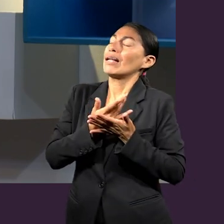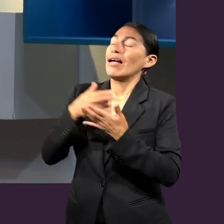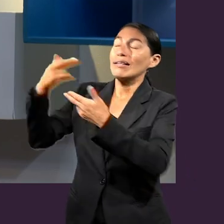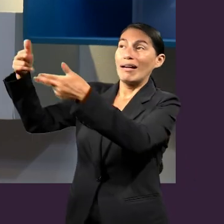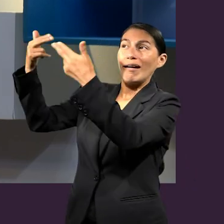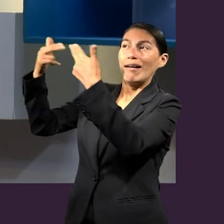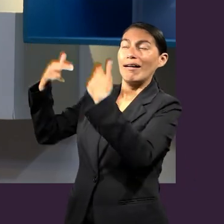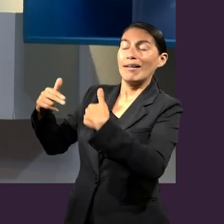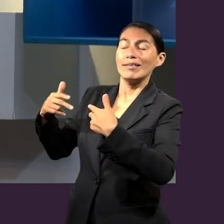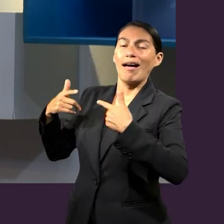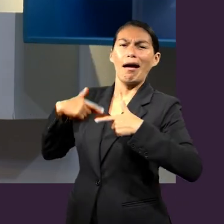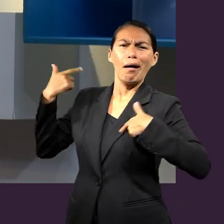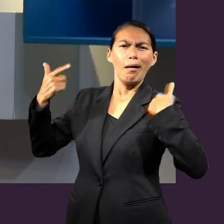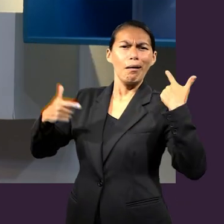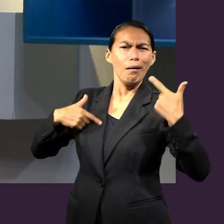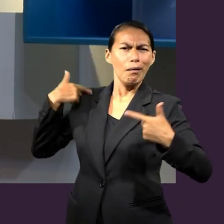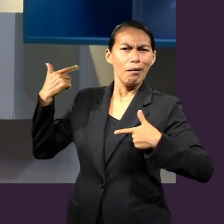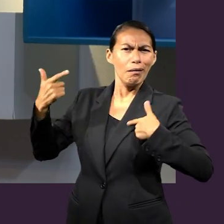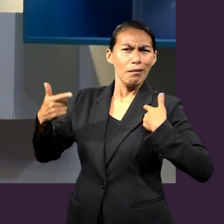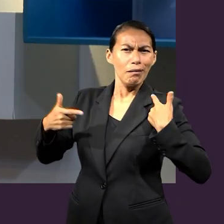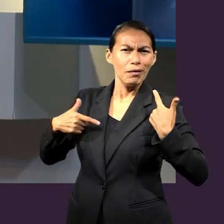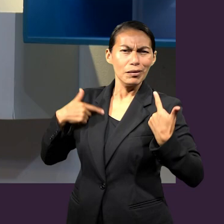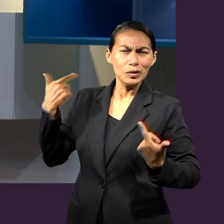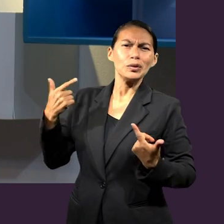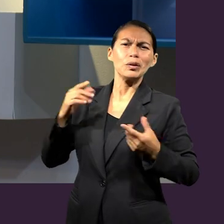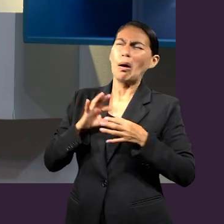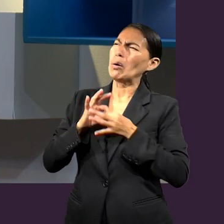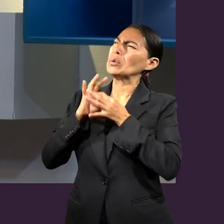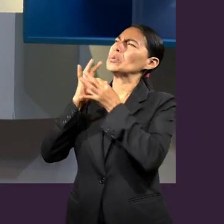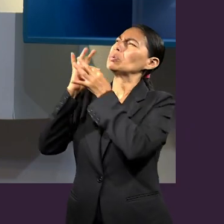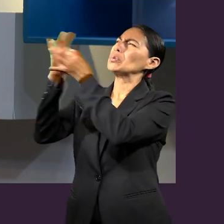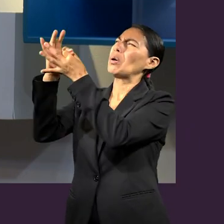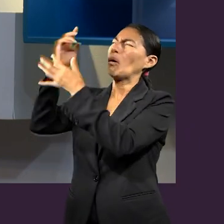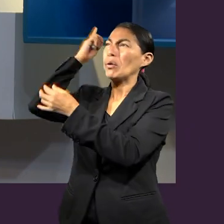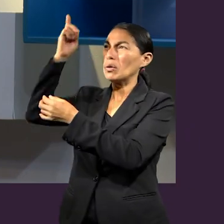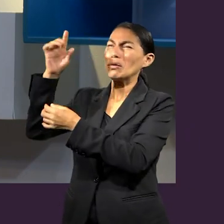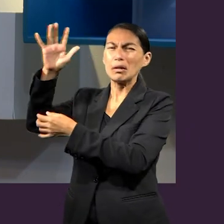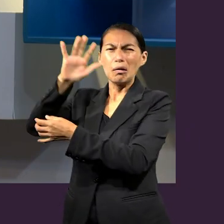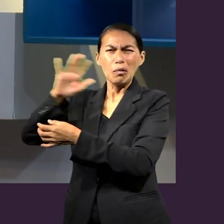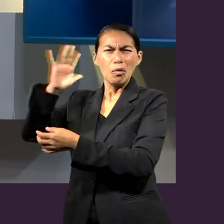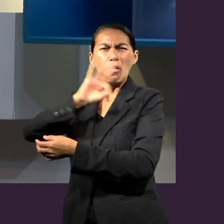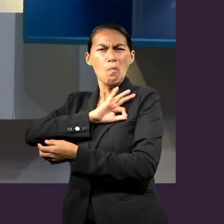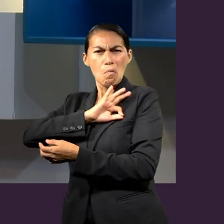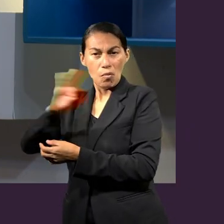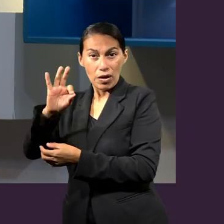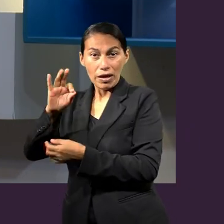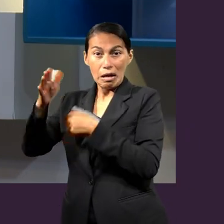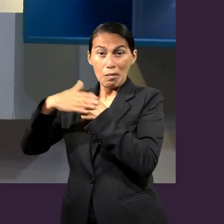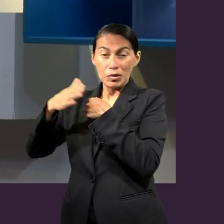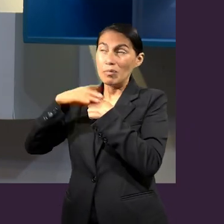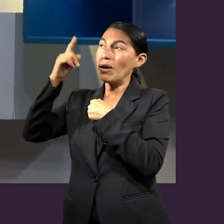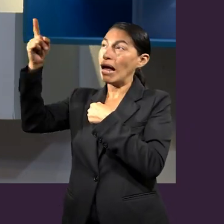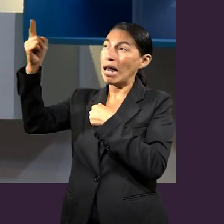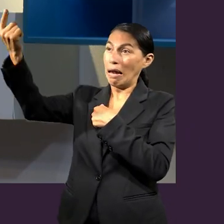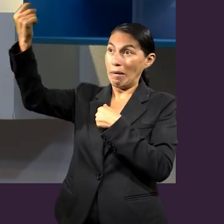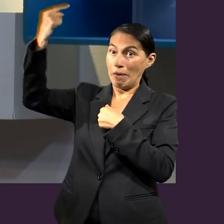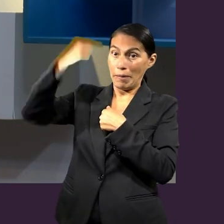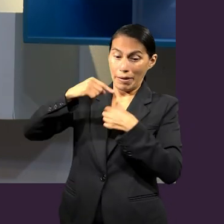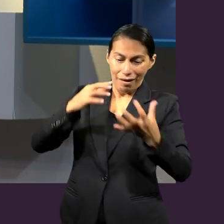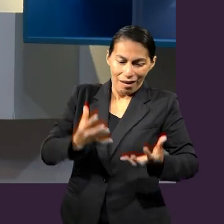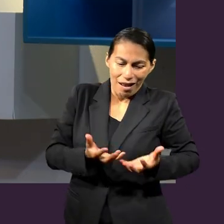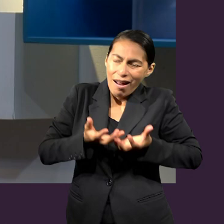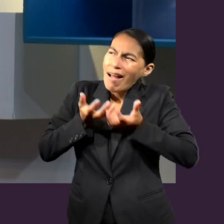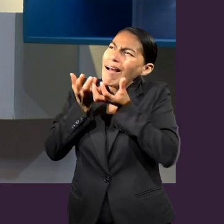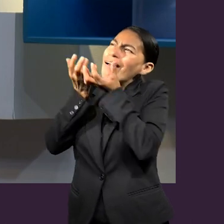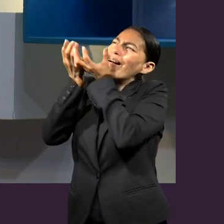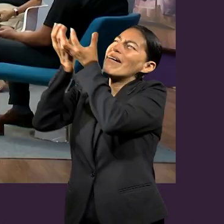herencia y eso nos da el gozo de que estamos del lado del Dios Todopoderoso que nos llevará a la